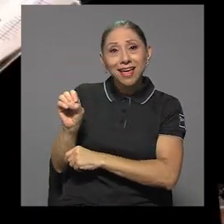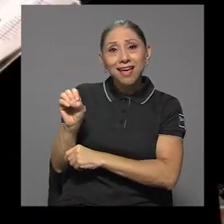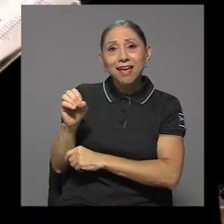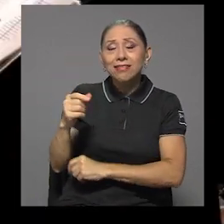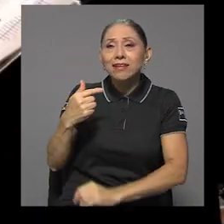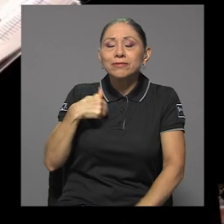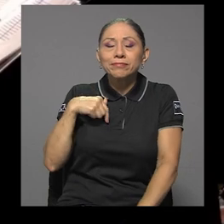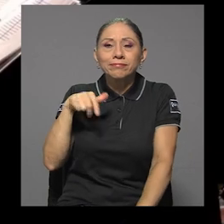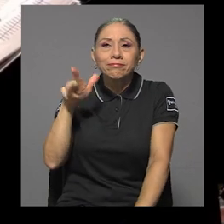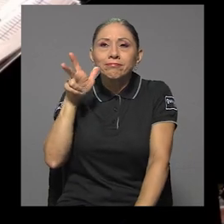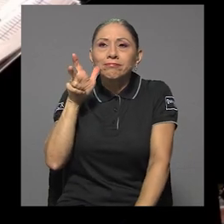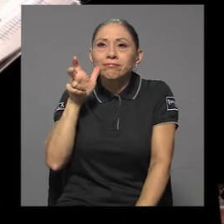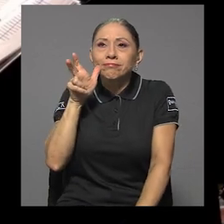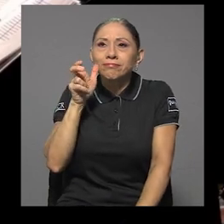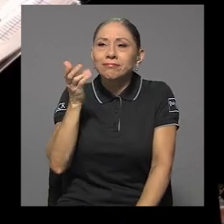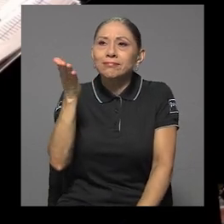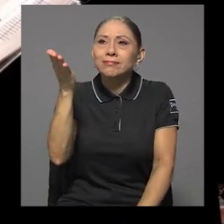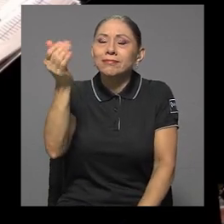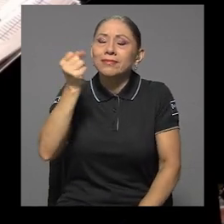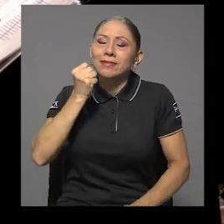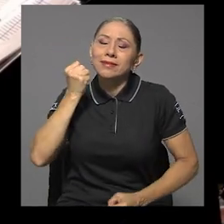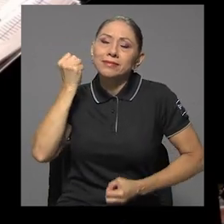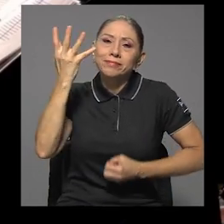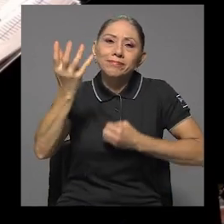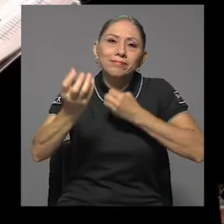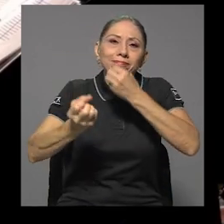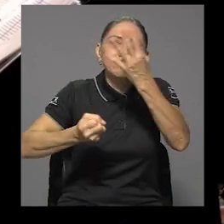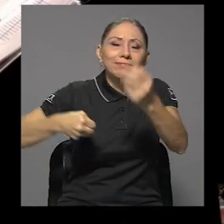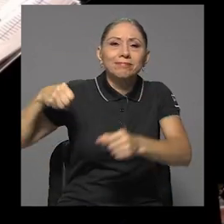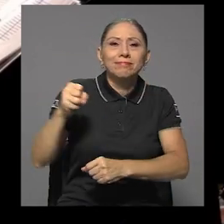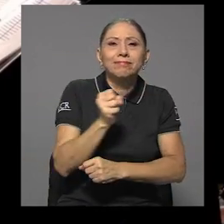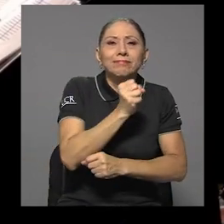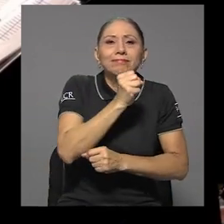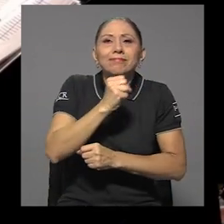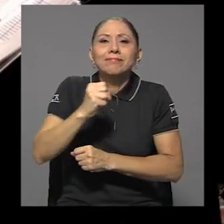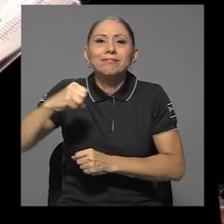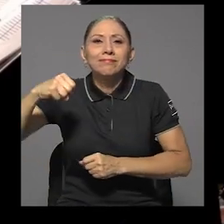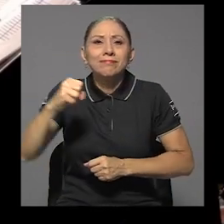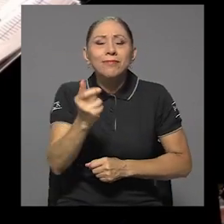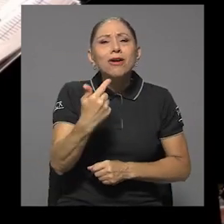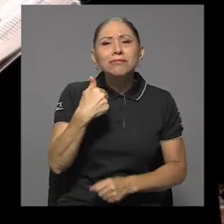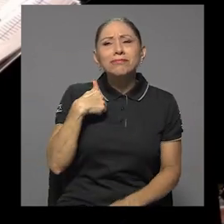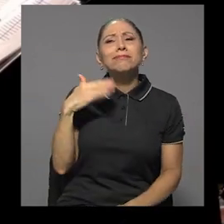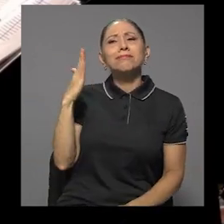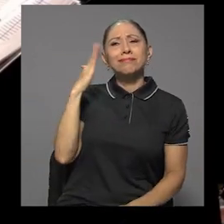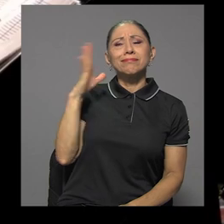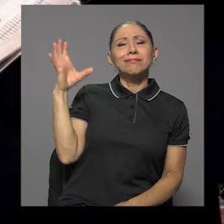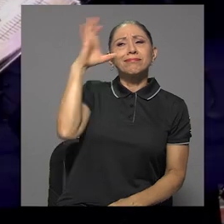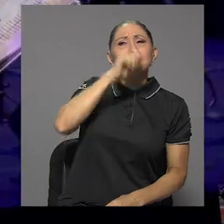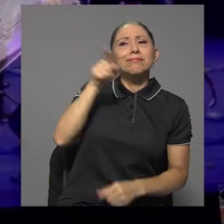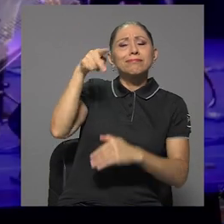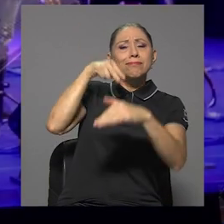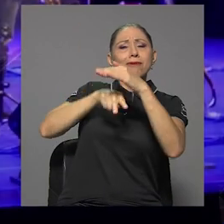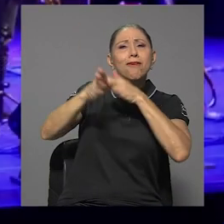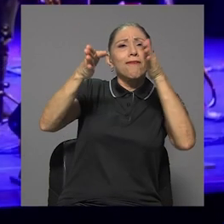supe que serías profeta del pueblo.